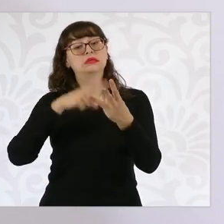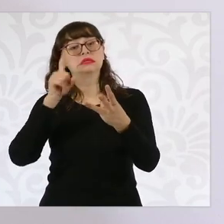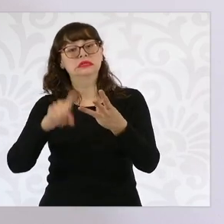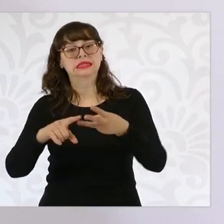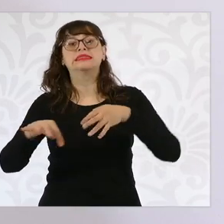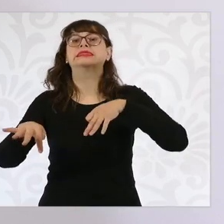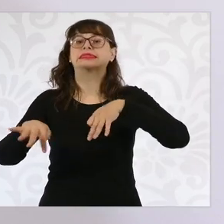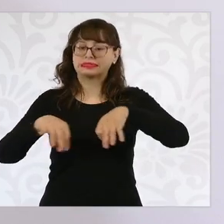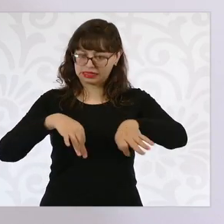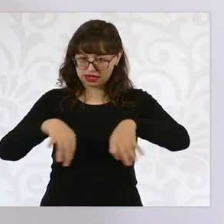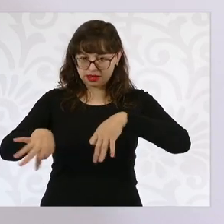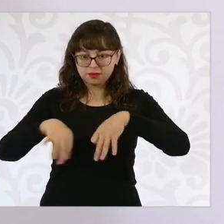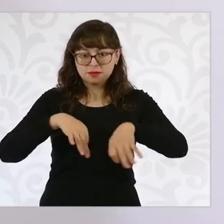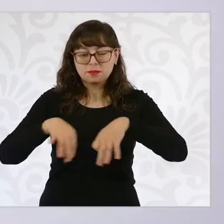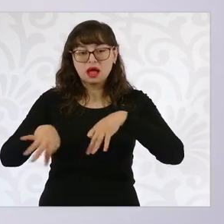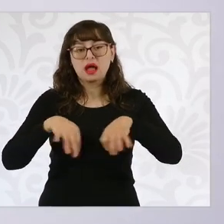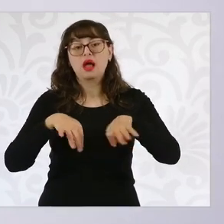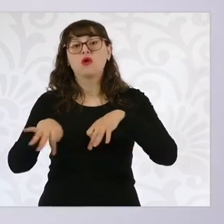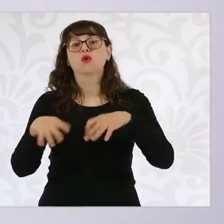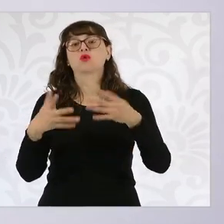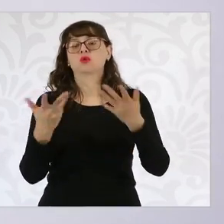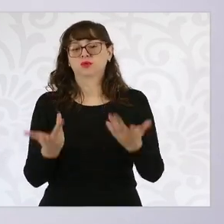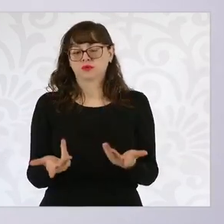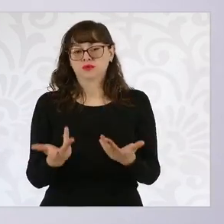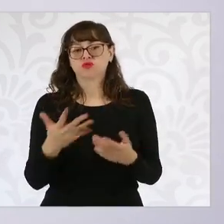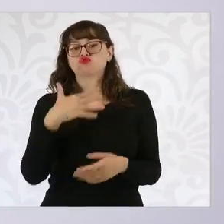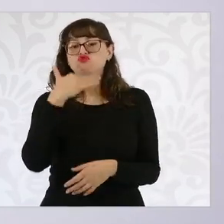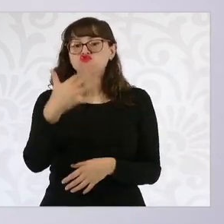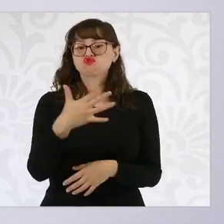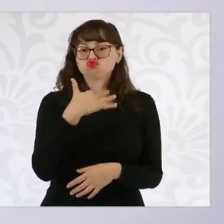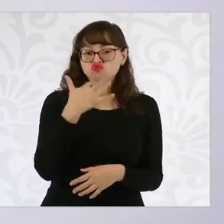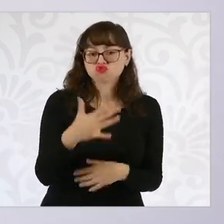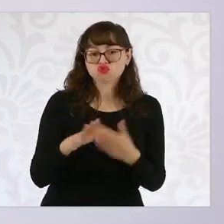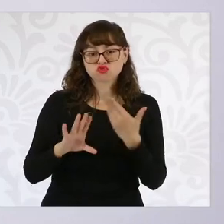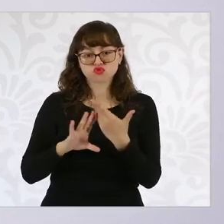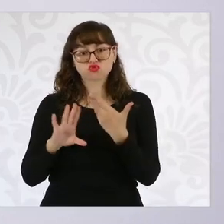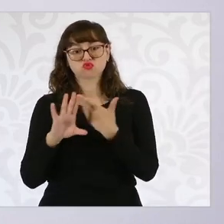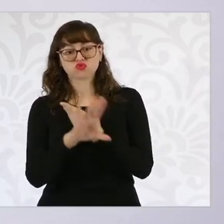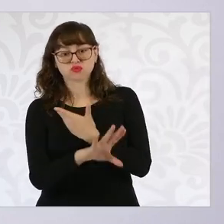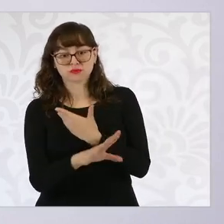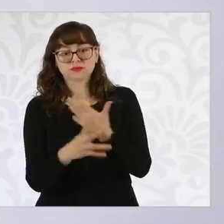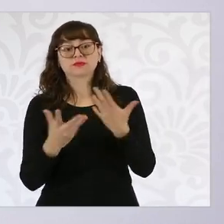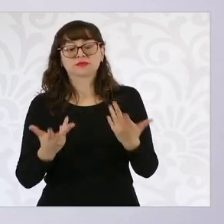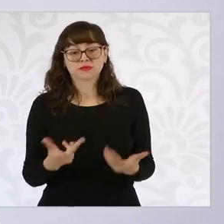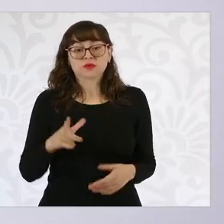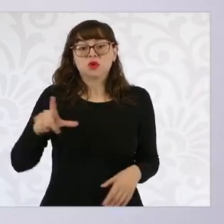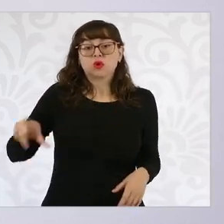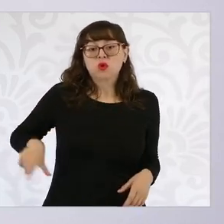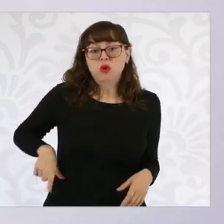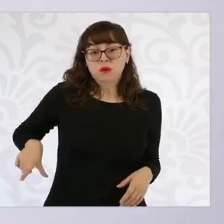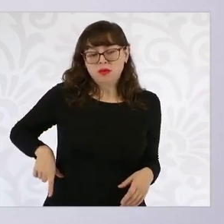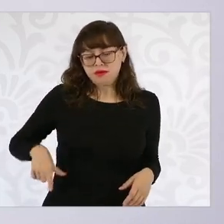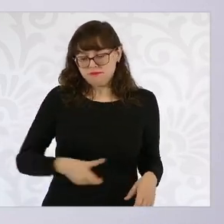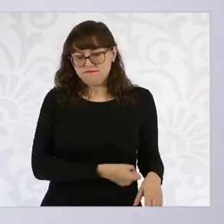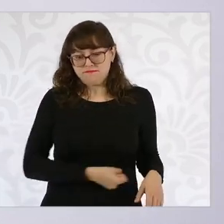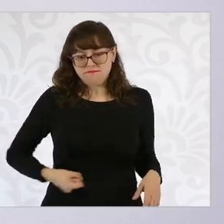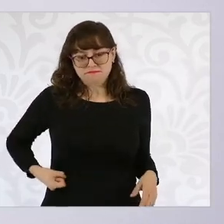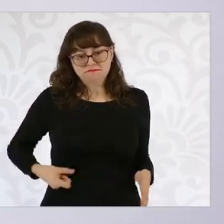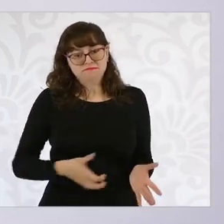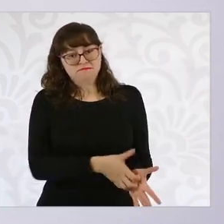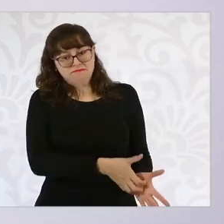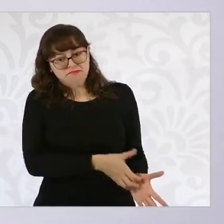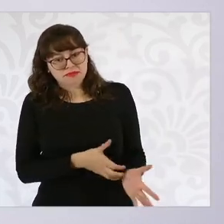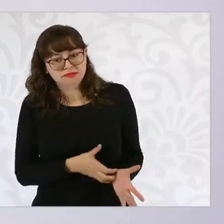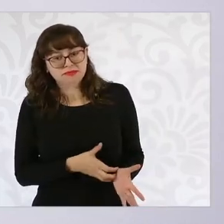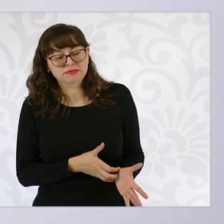empleos. Y hay recursos porque se combate la corrupción, porque tenemos un gobierno austero. Y todo el